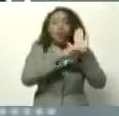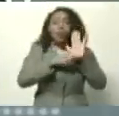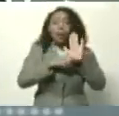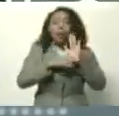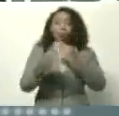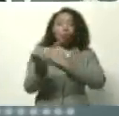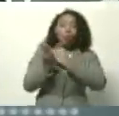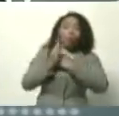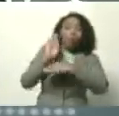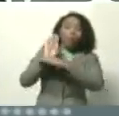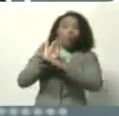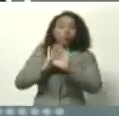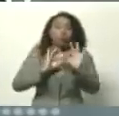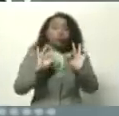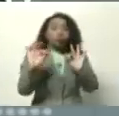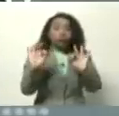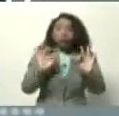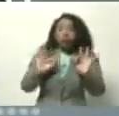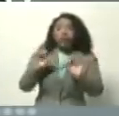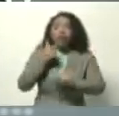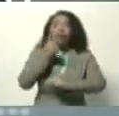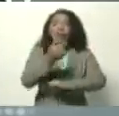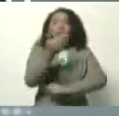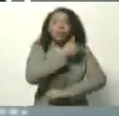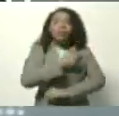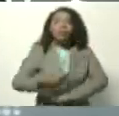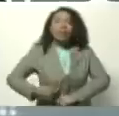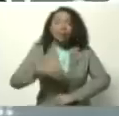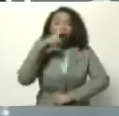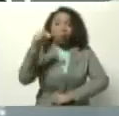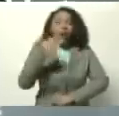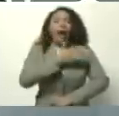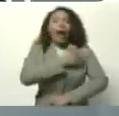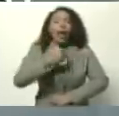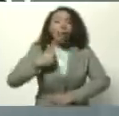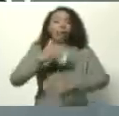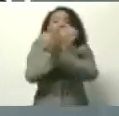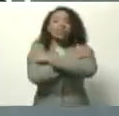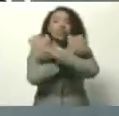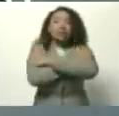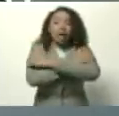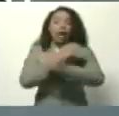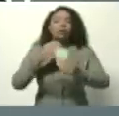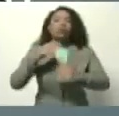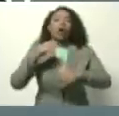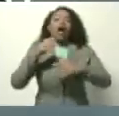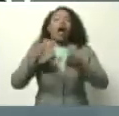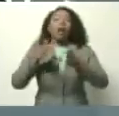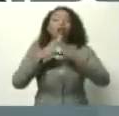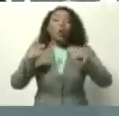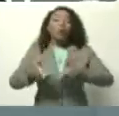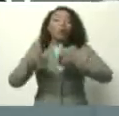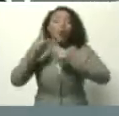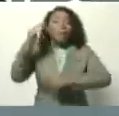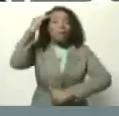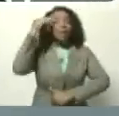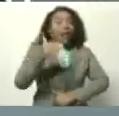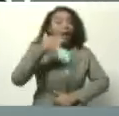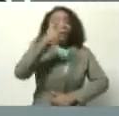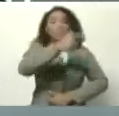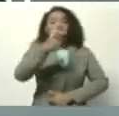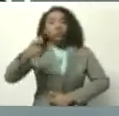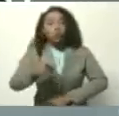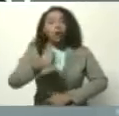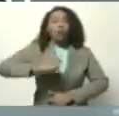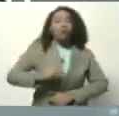que ha emitido el presidente Nicolás Maduro. Queremos felicitar a todas las autoridades militares, civiles, policiales, que